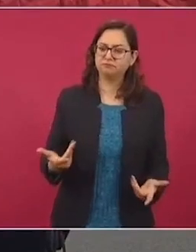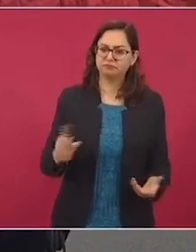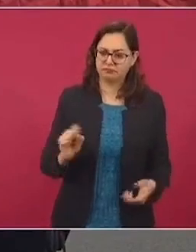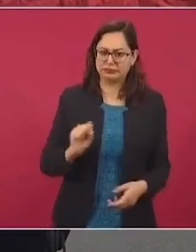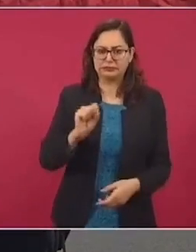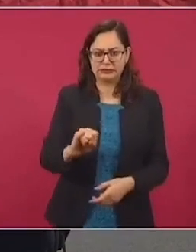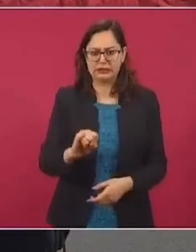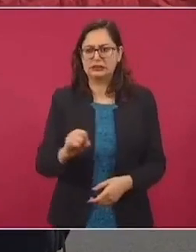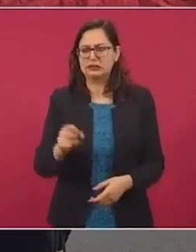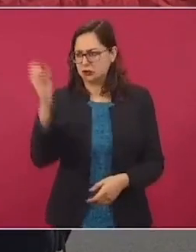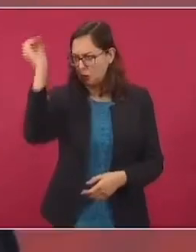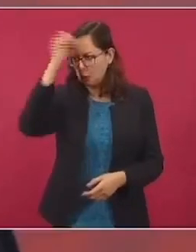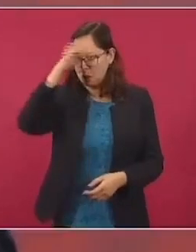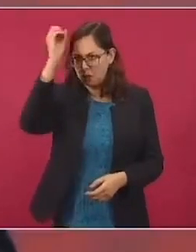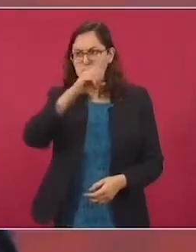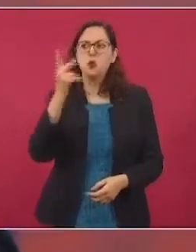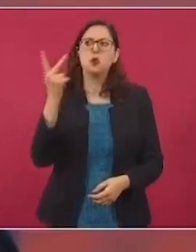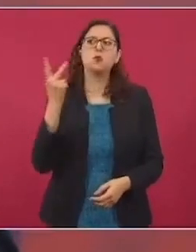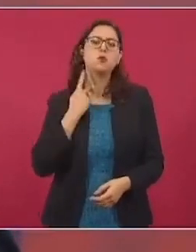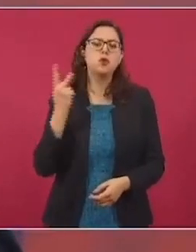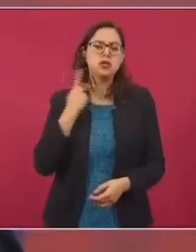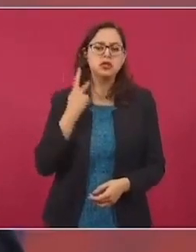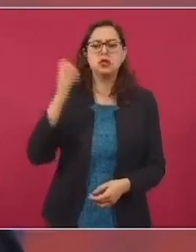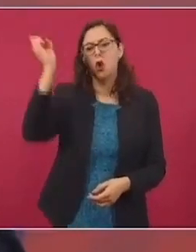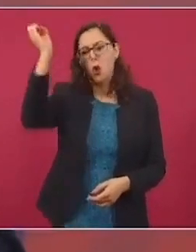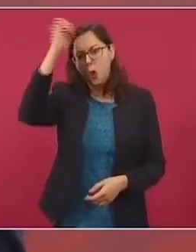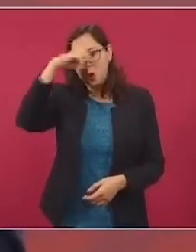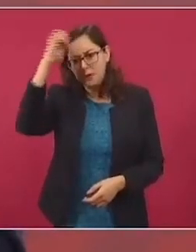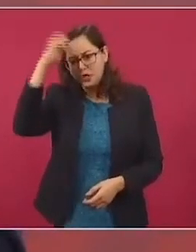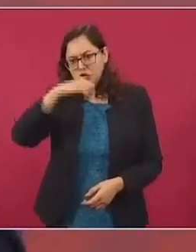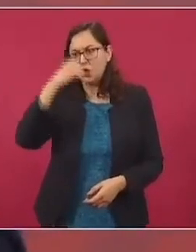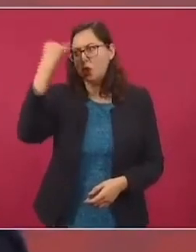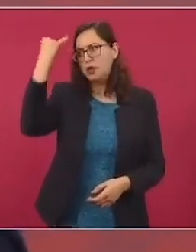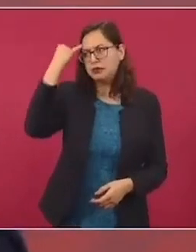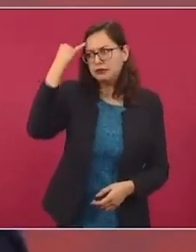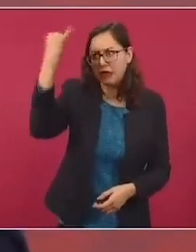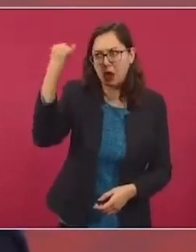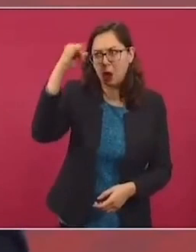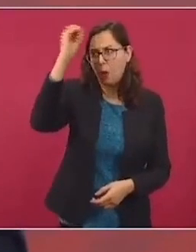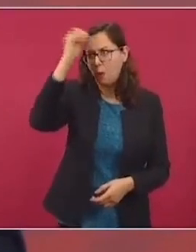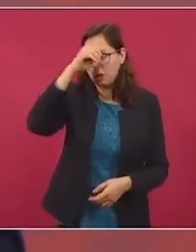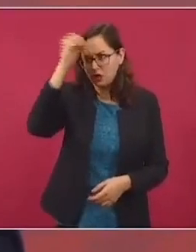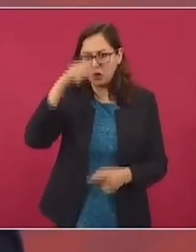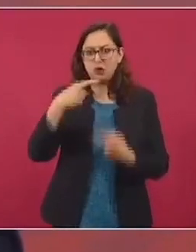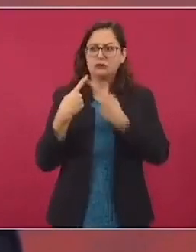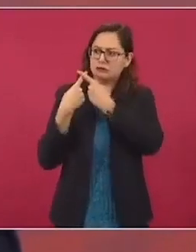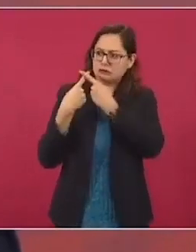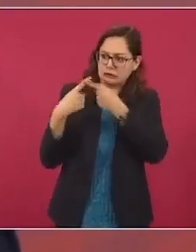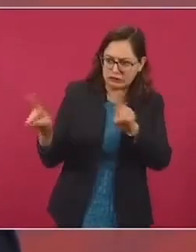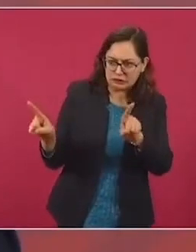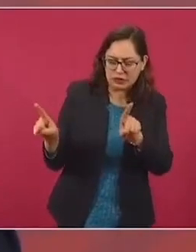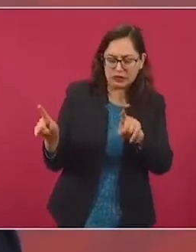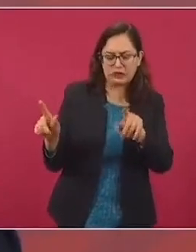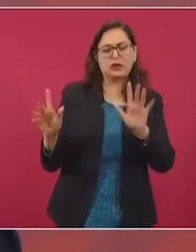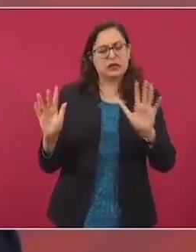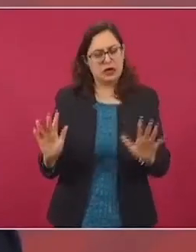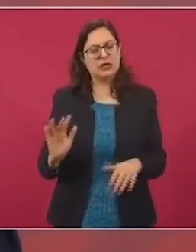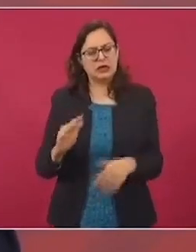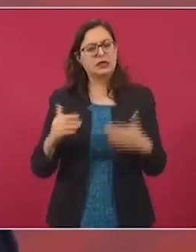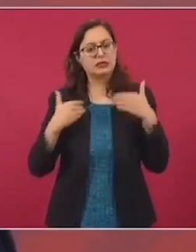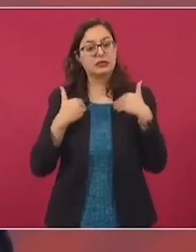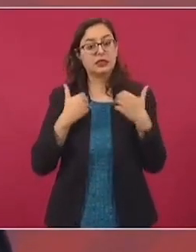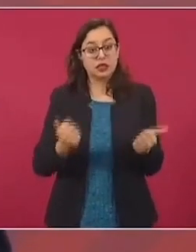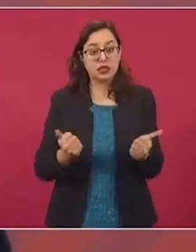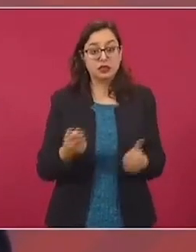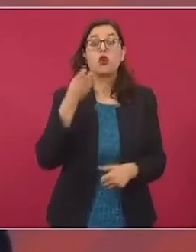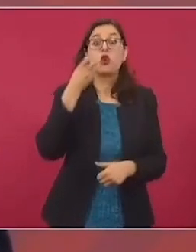en ese plano, en ese terreno, tenemos que dirimir nuestras